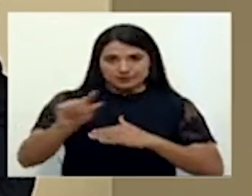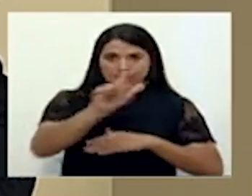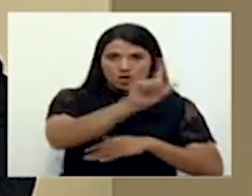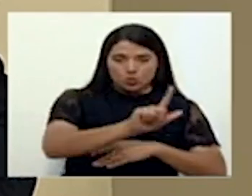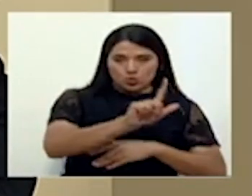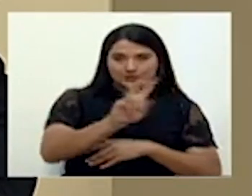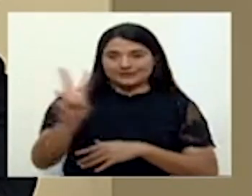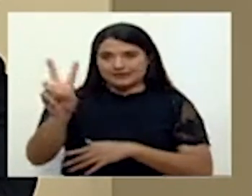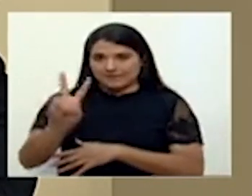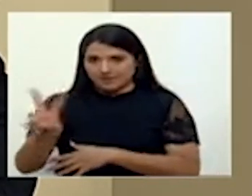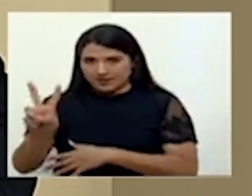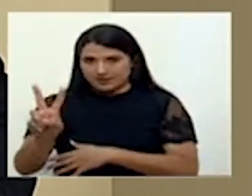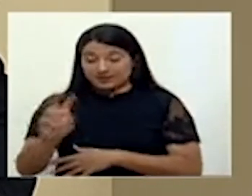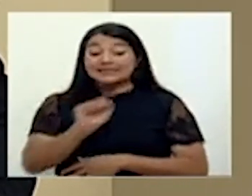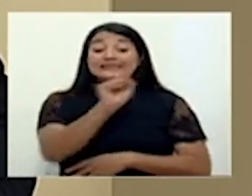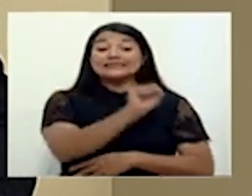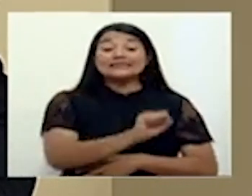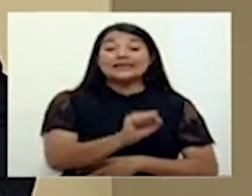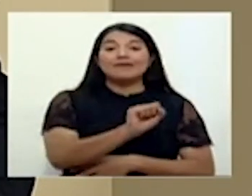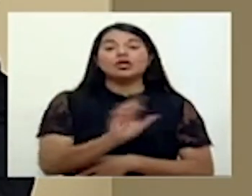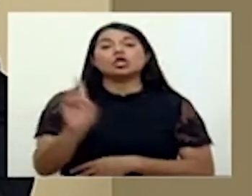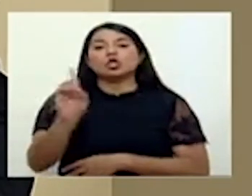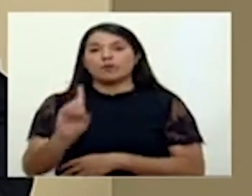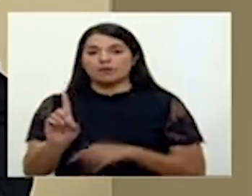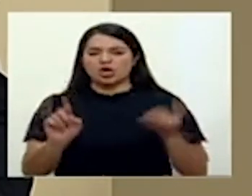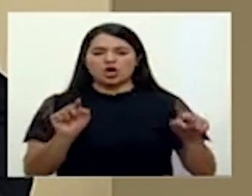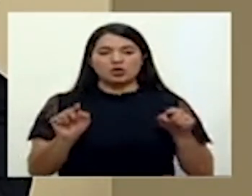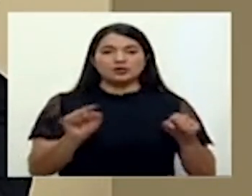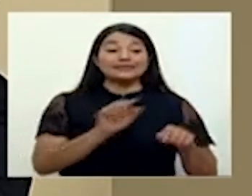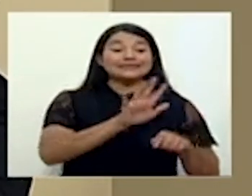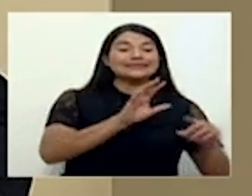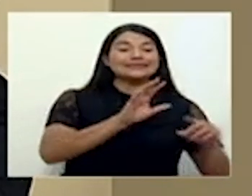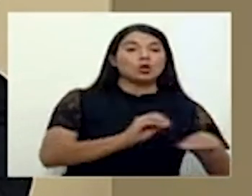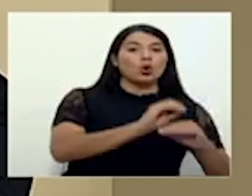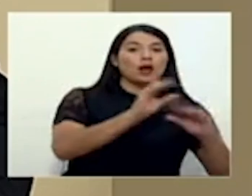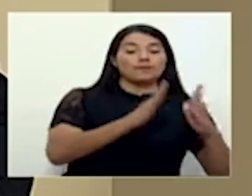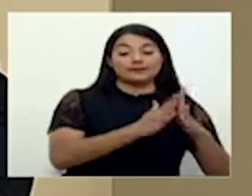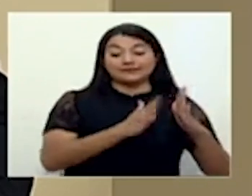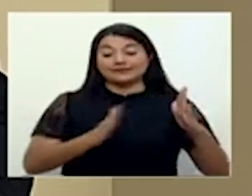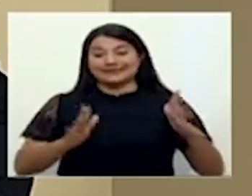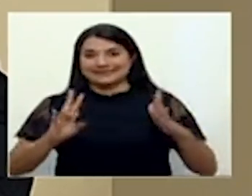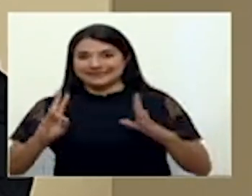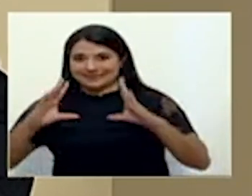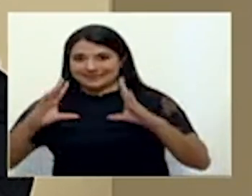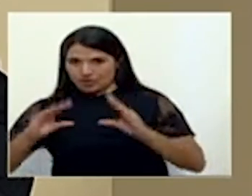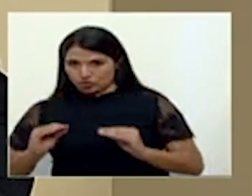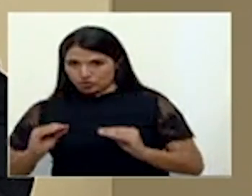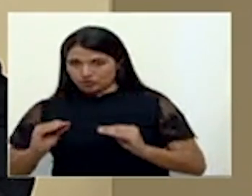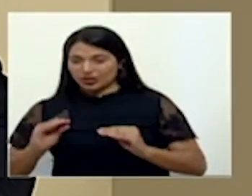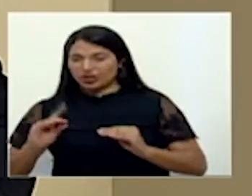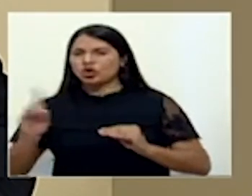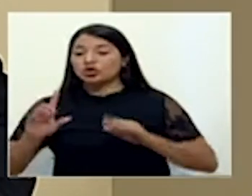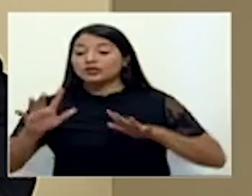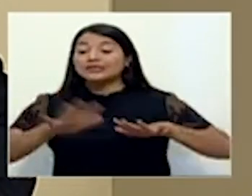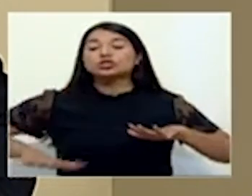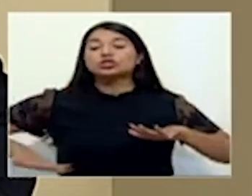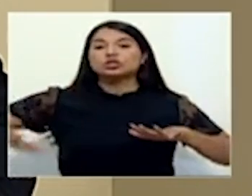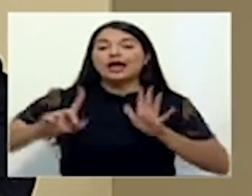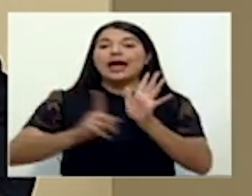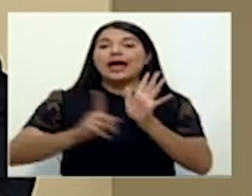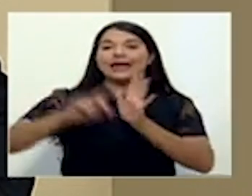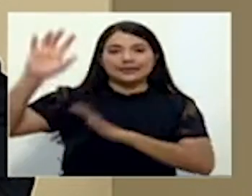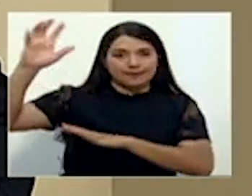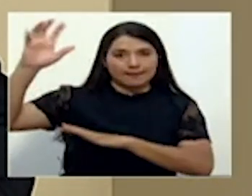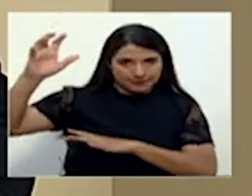y sábados y domingos de cinco de la mañana a siete de la noche. Y en todos los casos, según las